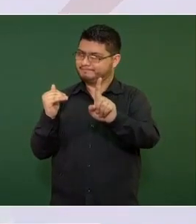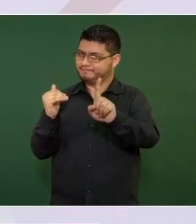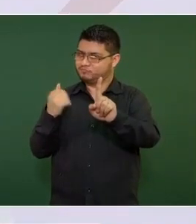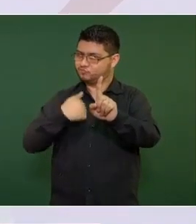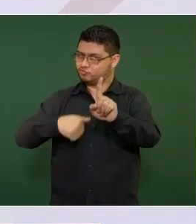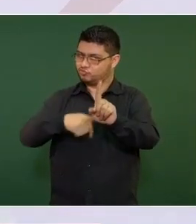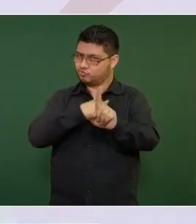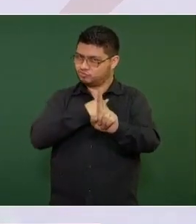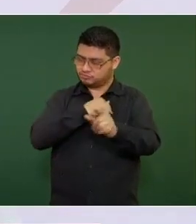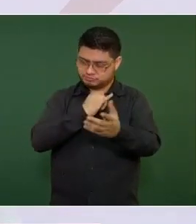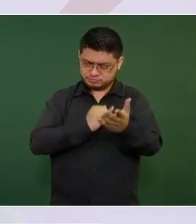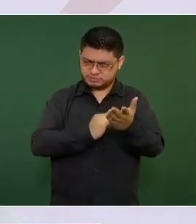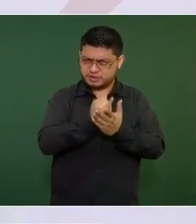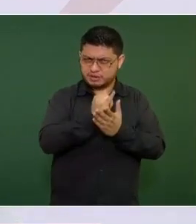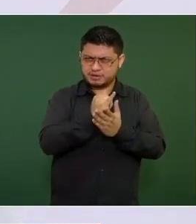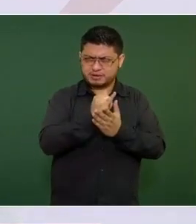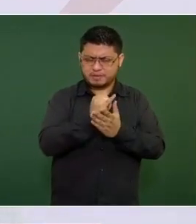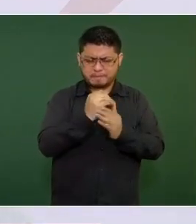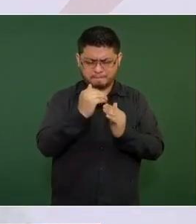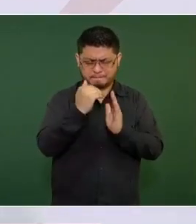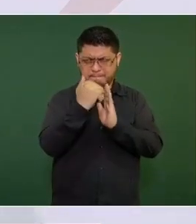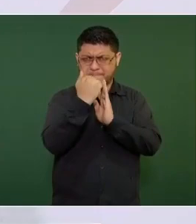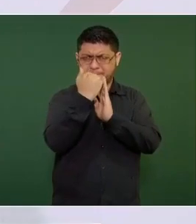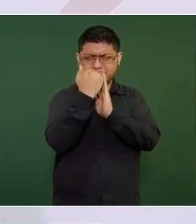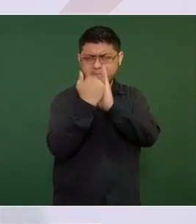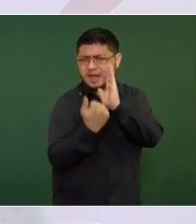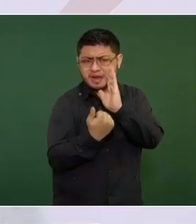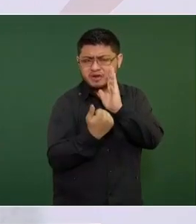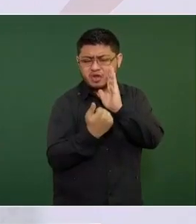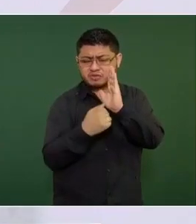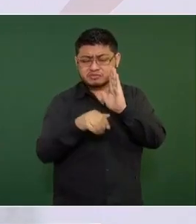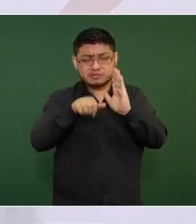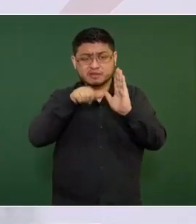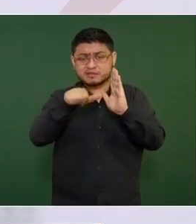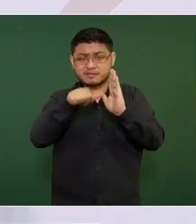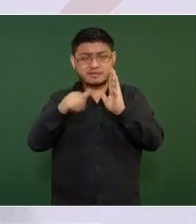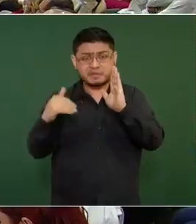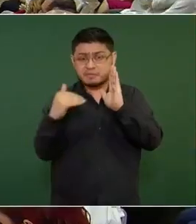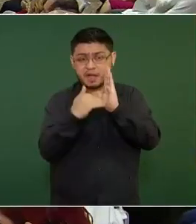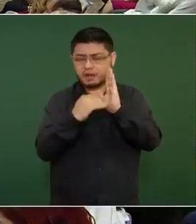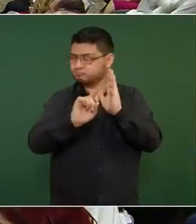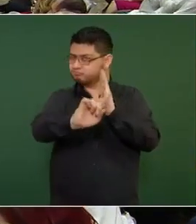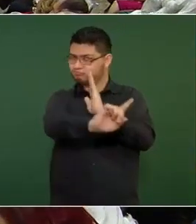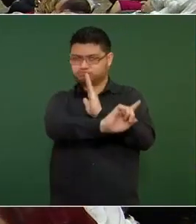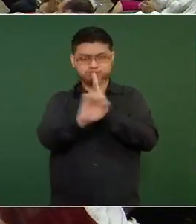maestro va a ganar menos de 16 mil pesos mensuales.